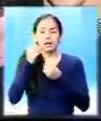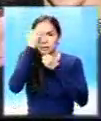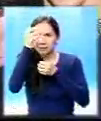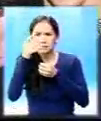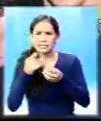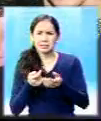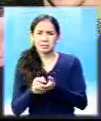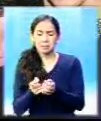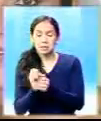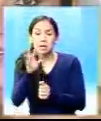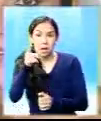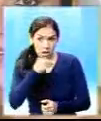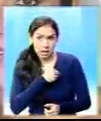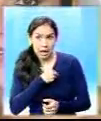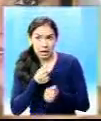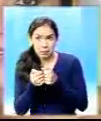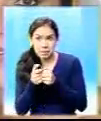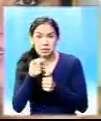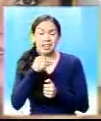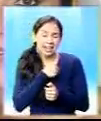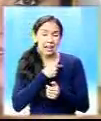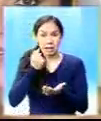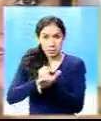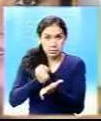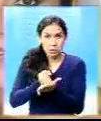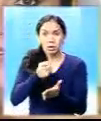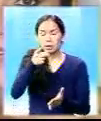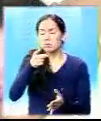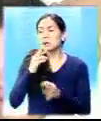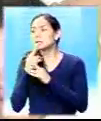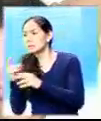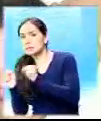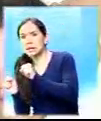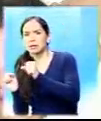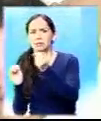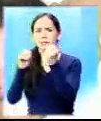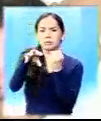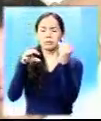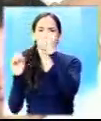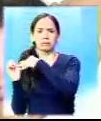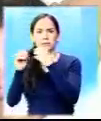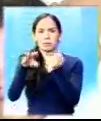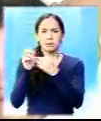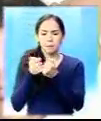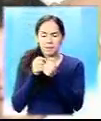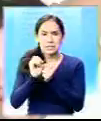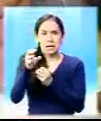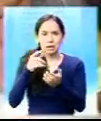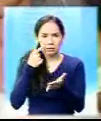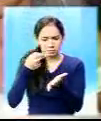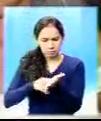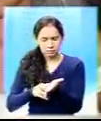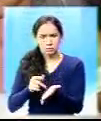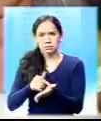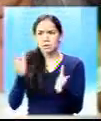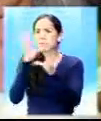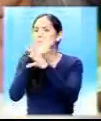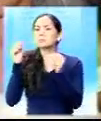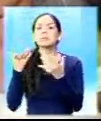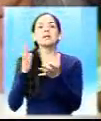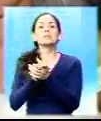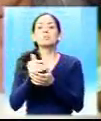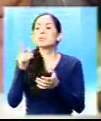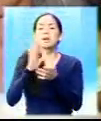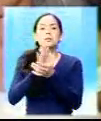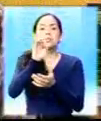de Cristina Cicavisa y Roberto Barreda, prófugo y principal sospechoso en la desaparición de ella, salieran